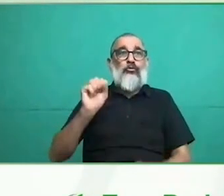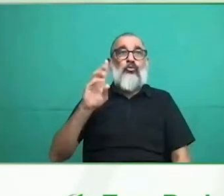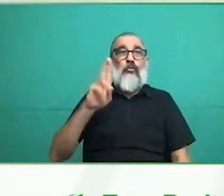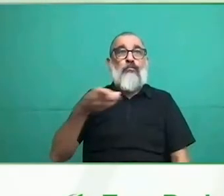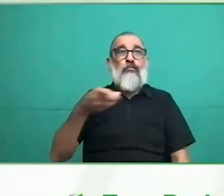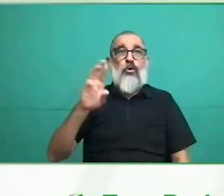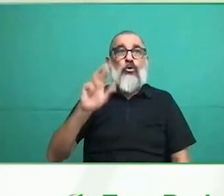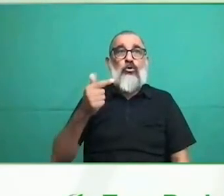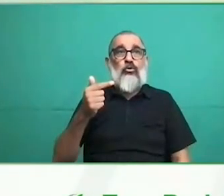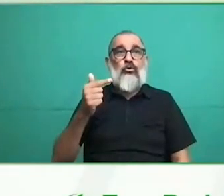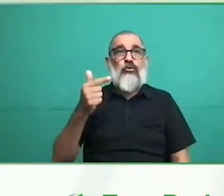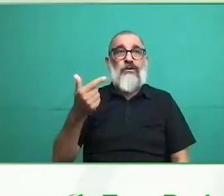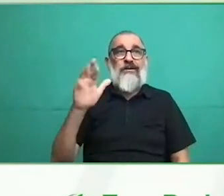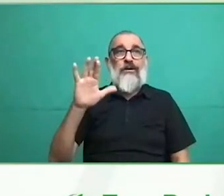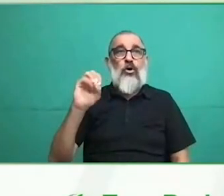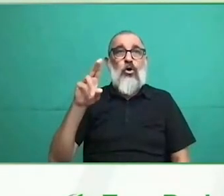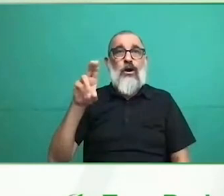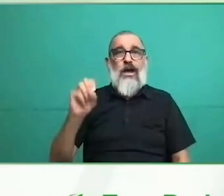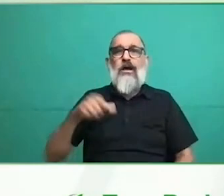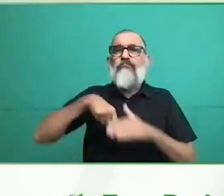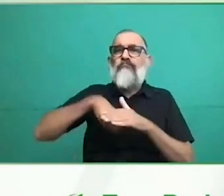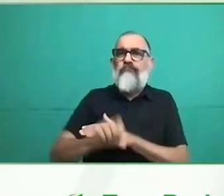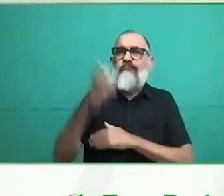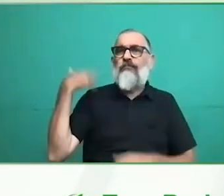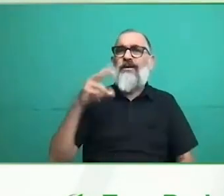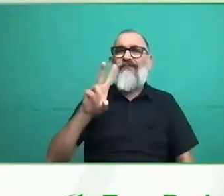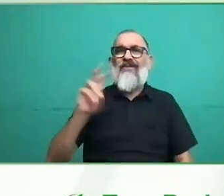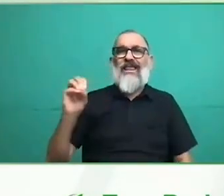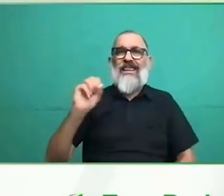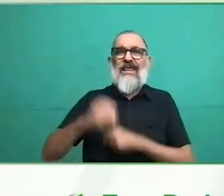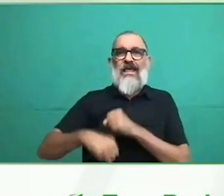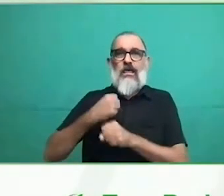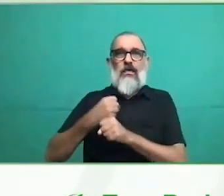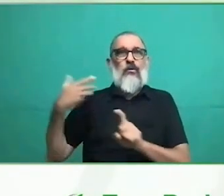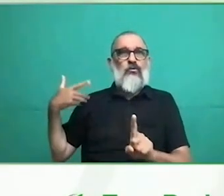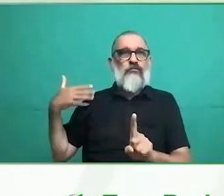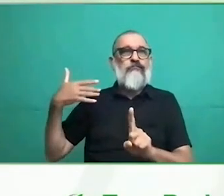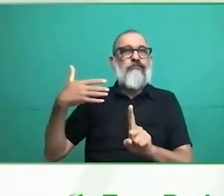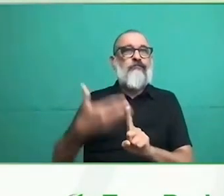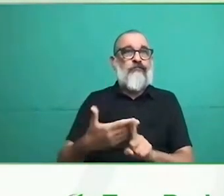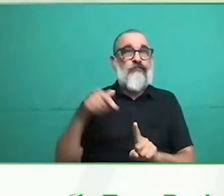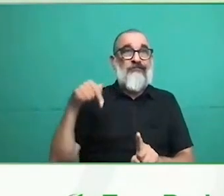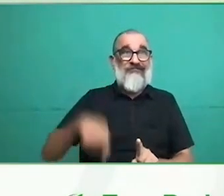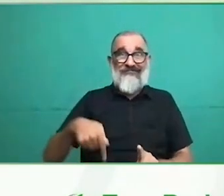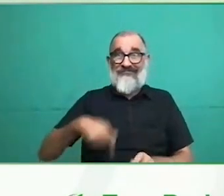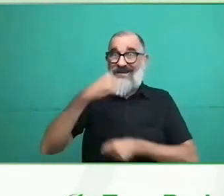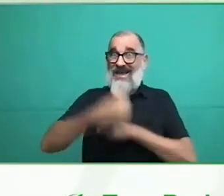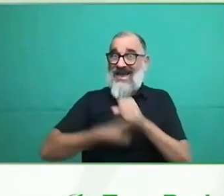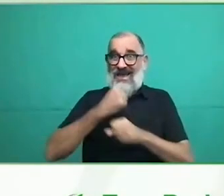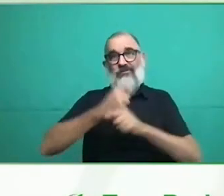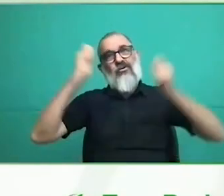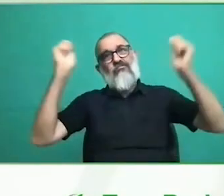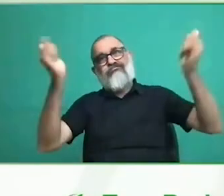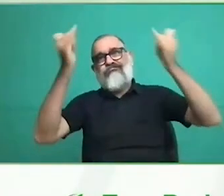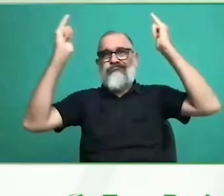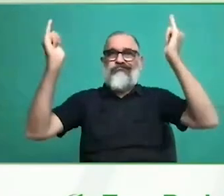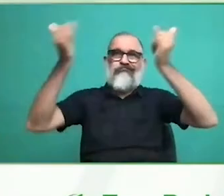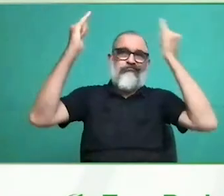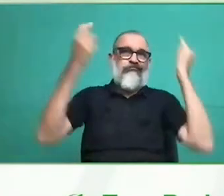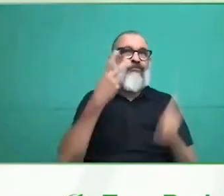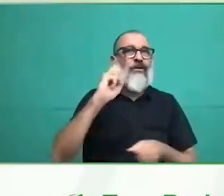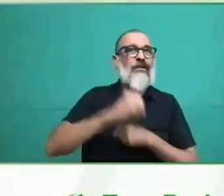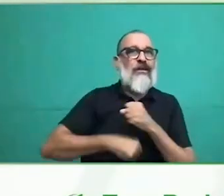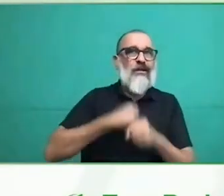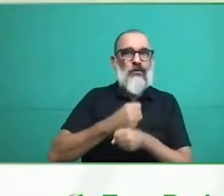donde vivían 500 personas. Para hacer esto hacen falta dos cosas. Acompañar a las personas que viven en una institución